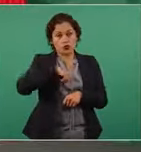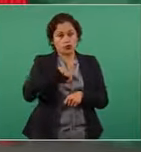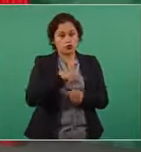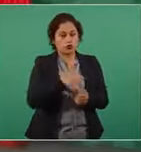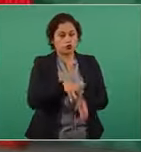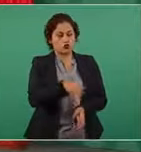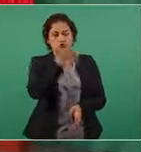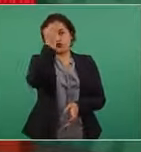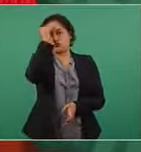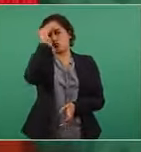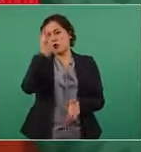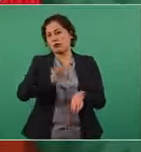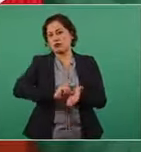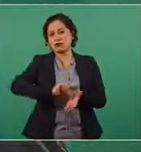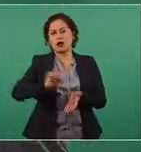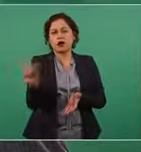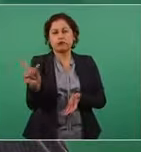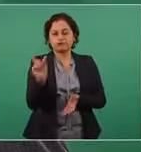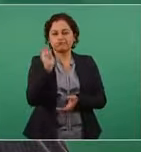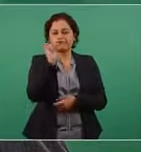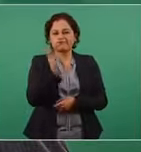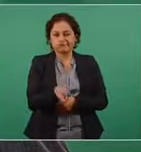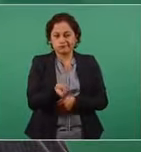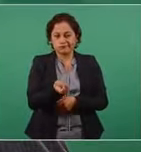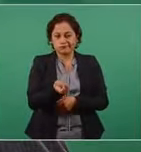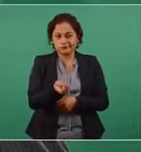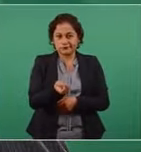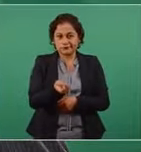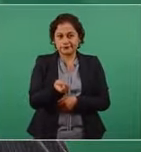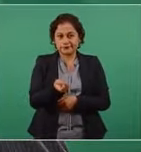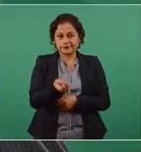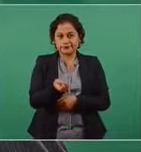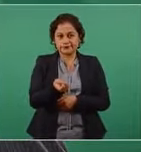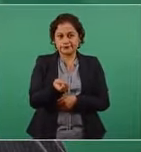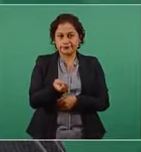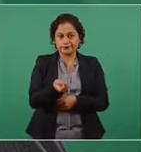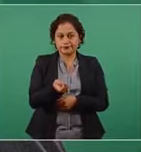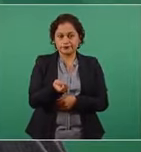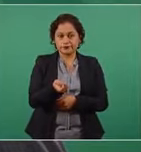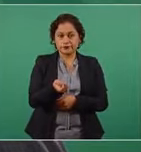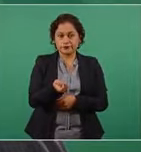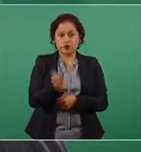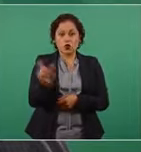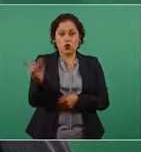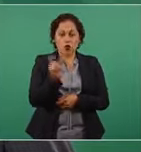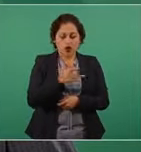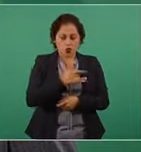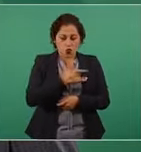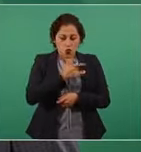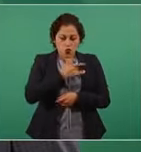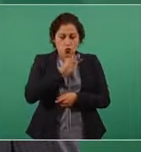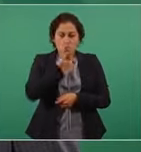es que si se atiende pronto